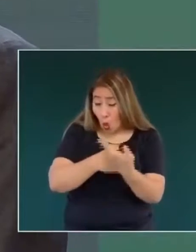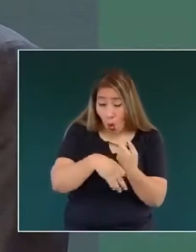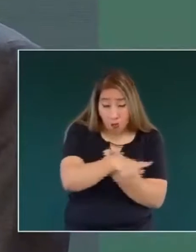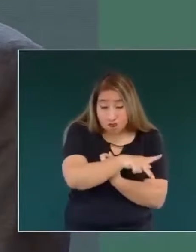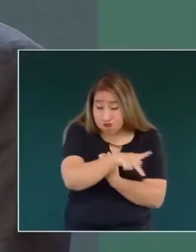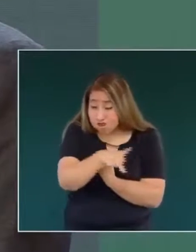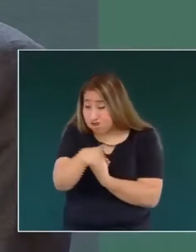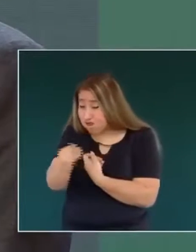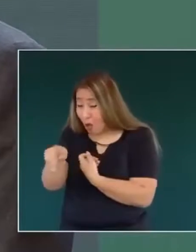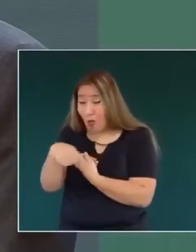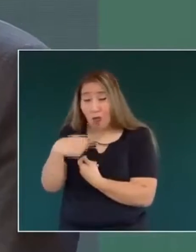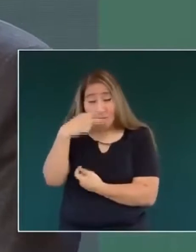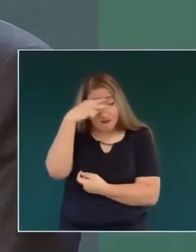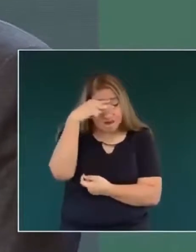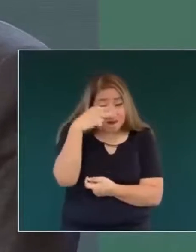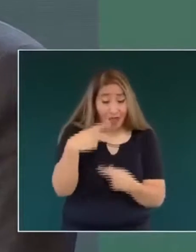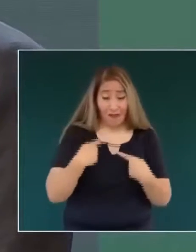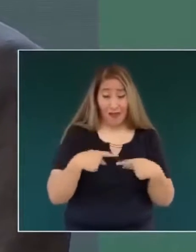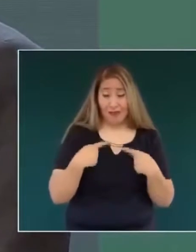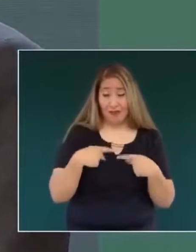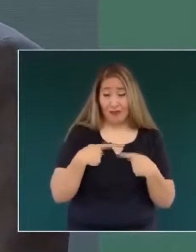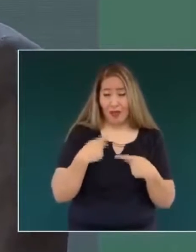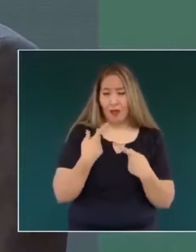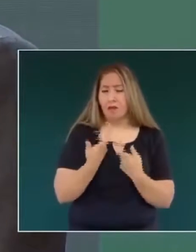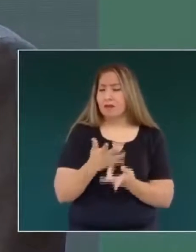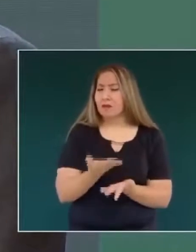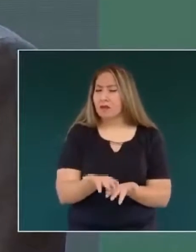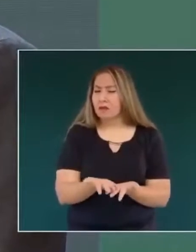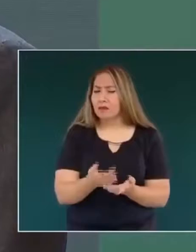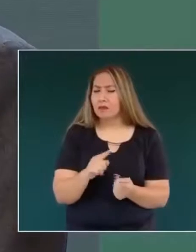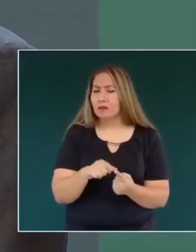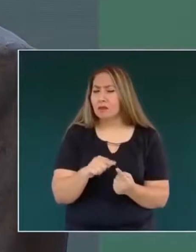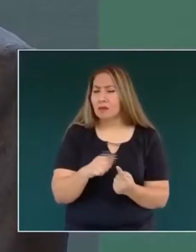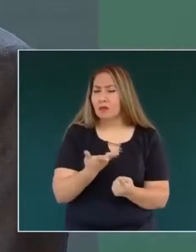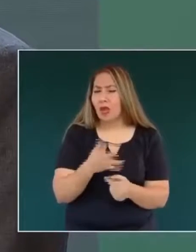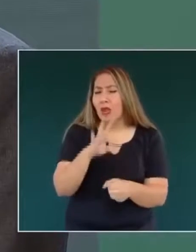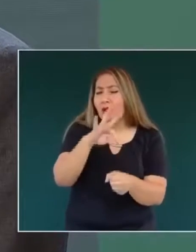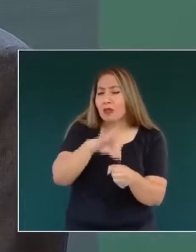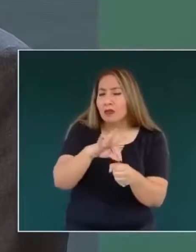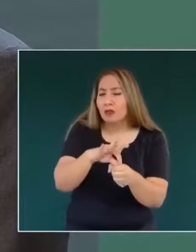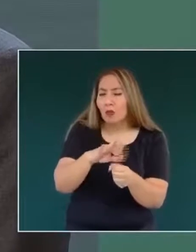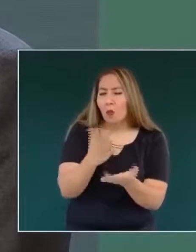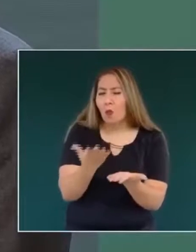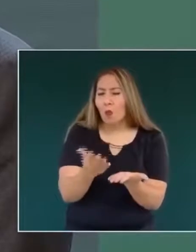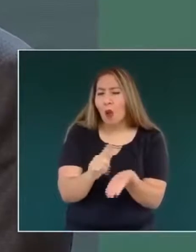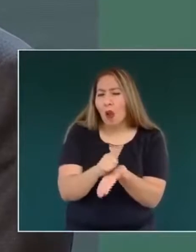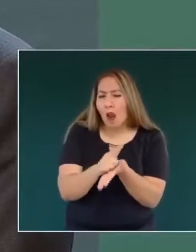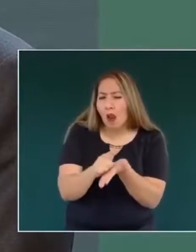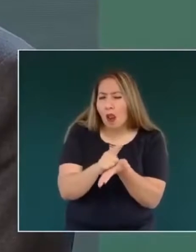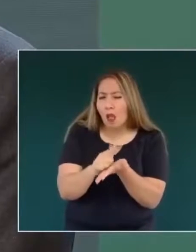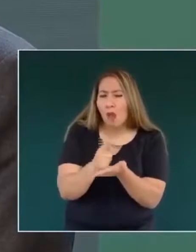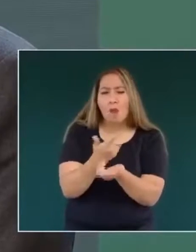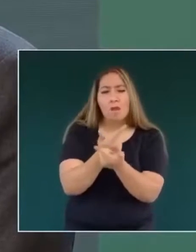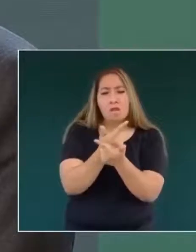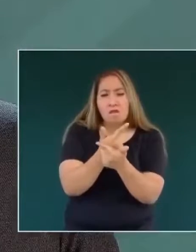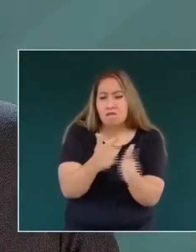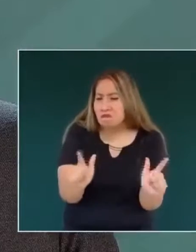es que se garantice que las elecciones sean limpias y libres.